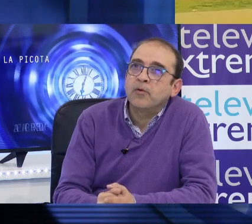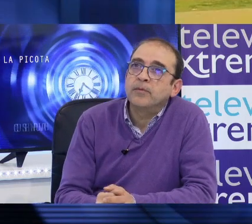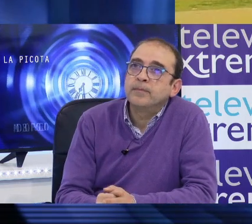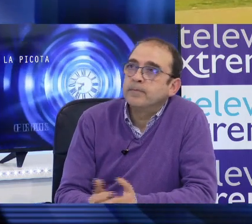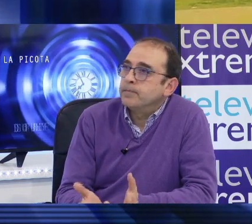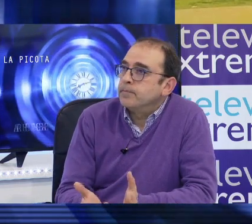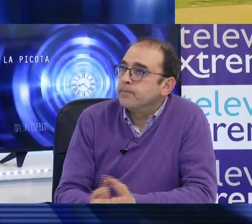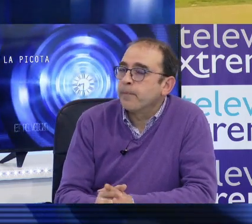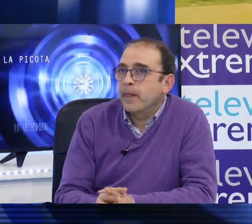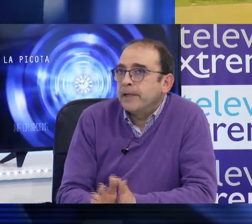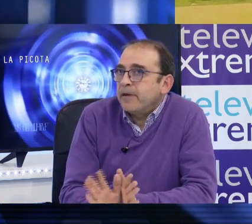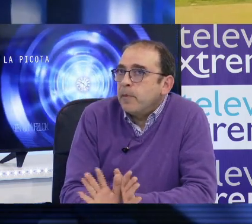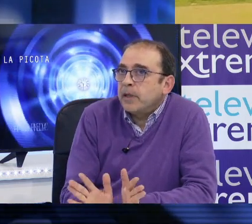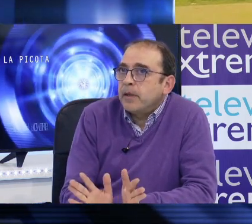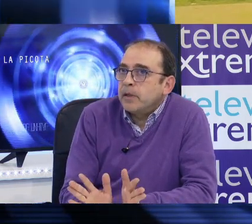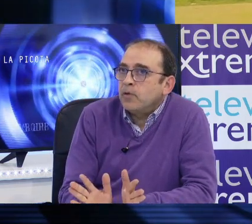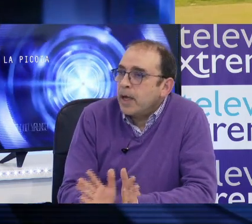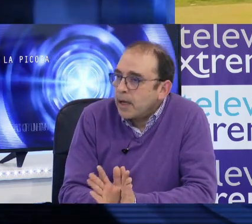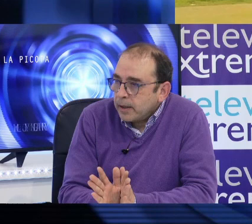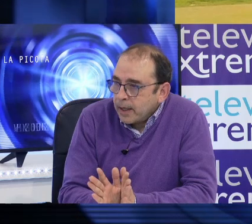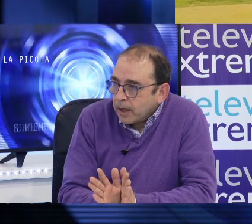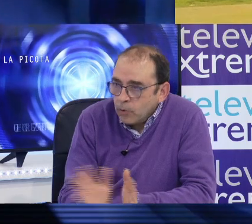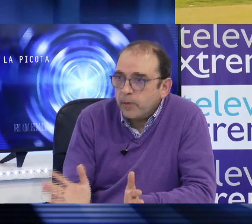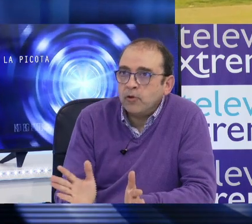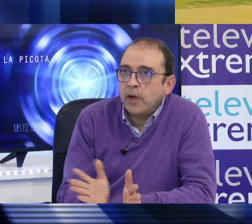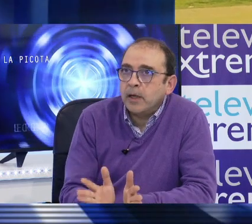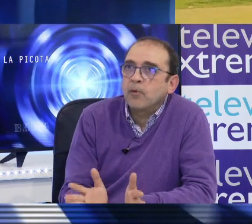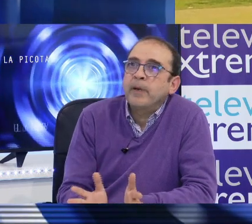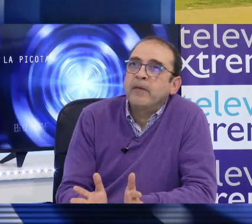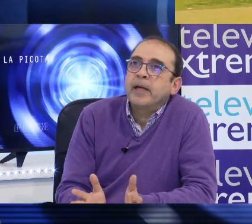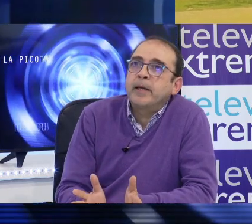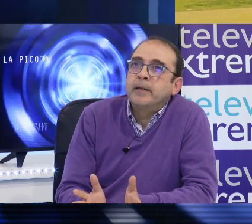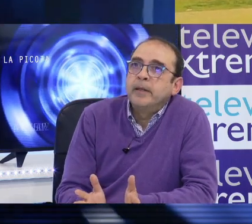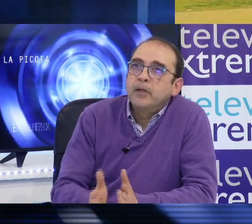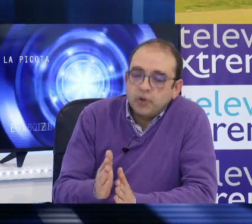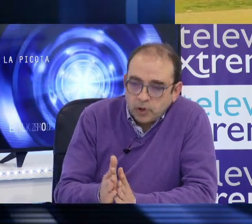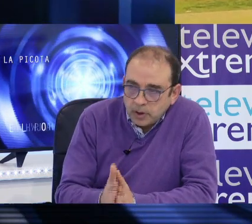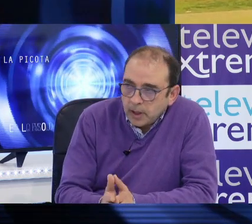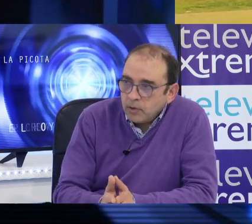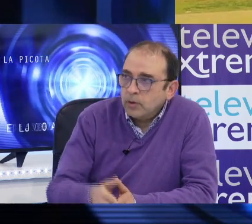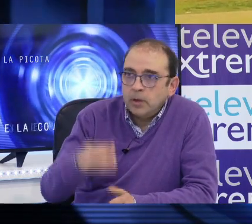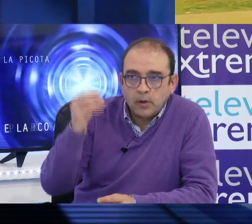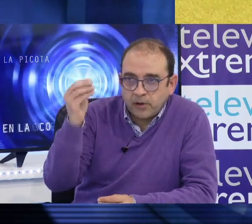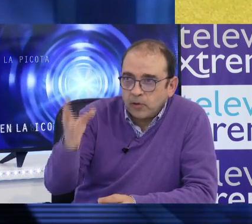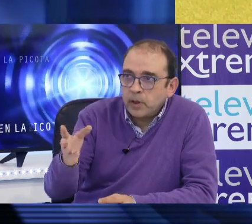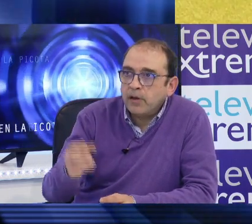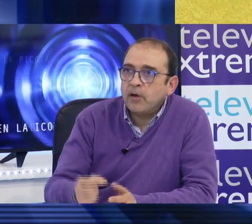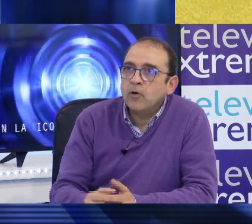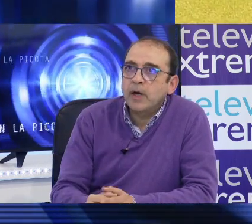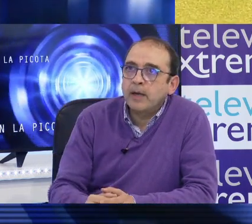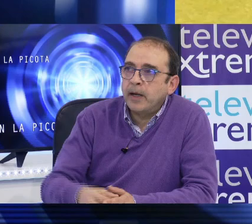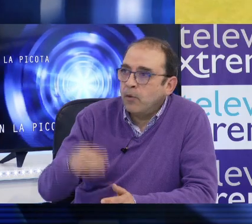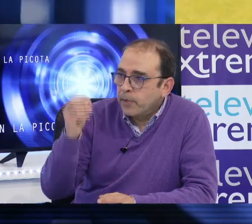asumir entre todos. Este es mi planteamiento y en algún momento hay que romper la baraja. Yo entiendo los